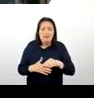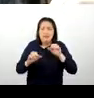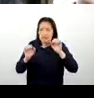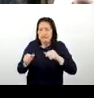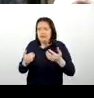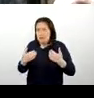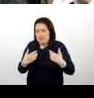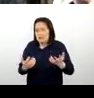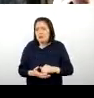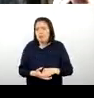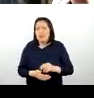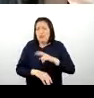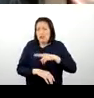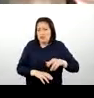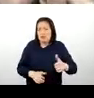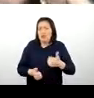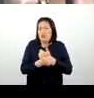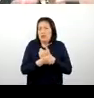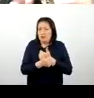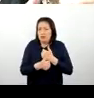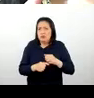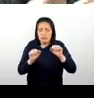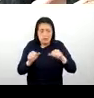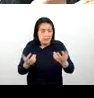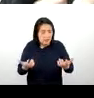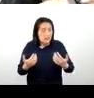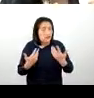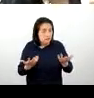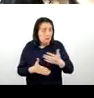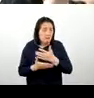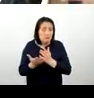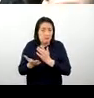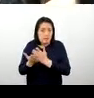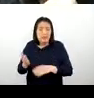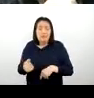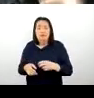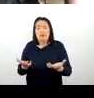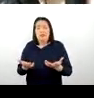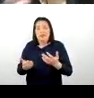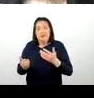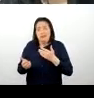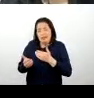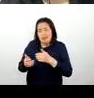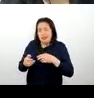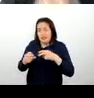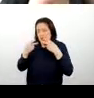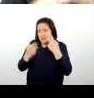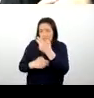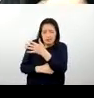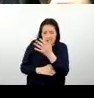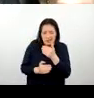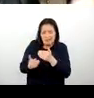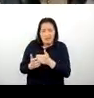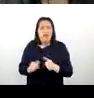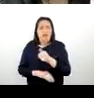en la región Ayacucho y aquí gozamos también con partes que son cejas de selva, el bosque